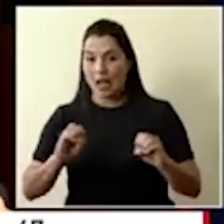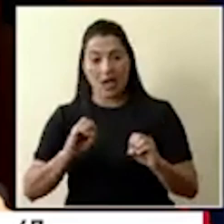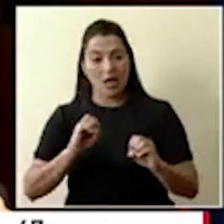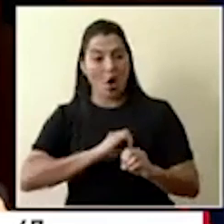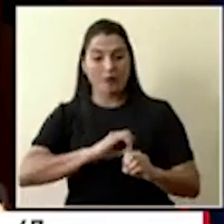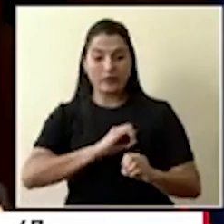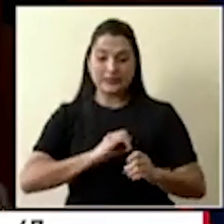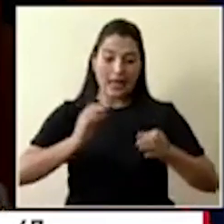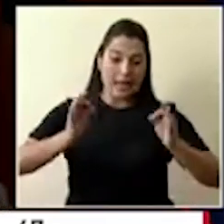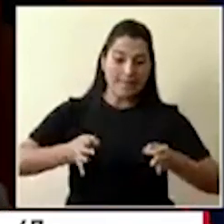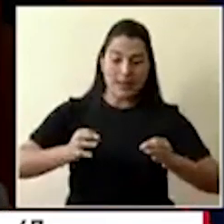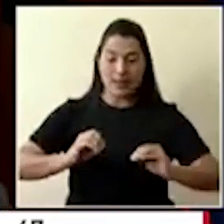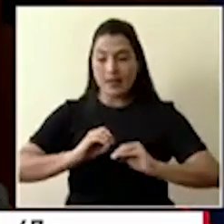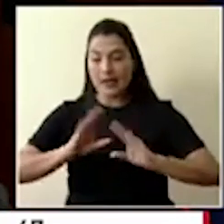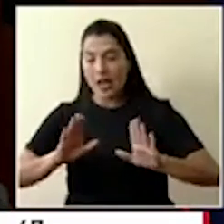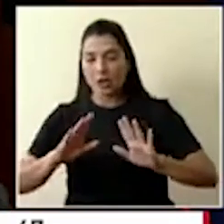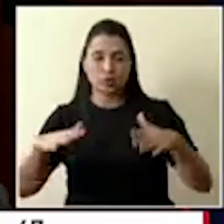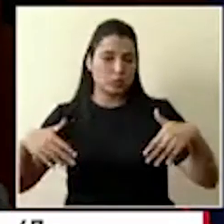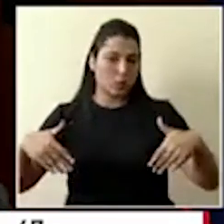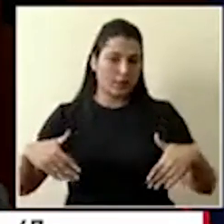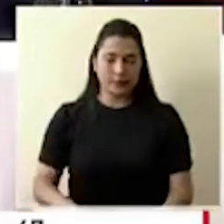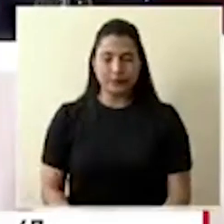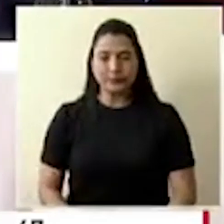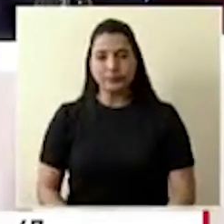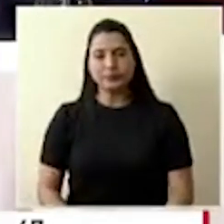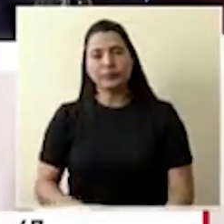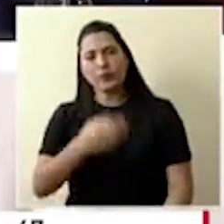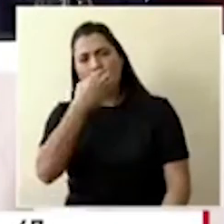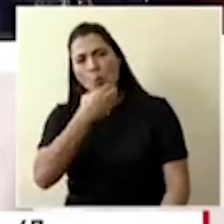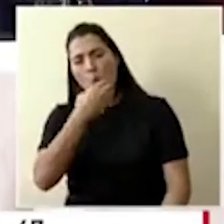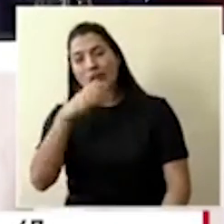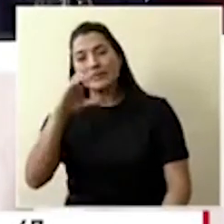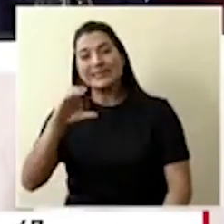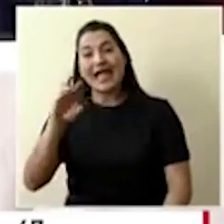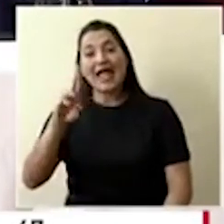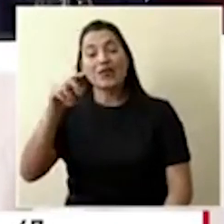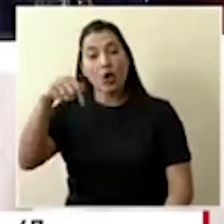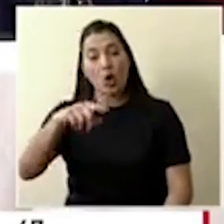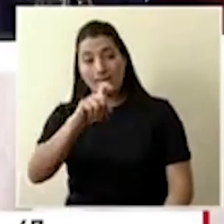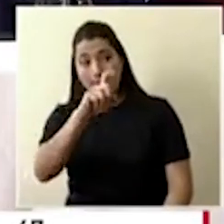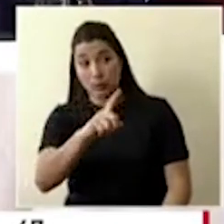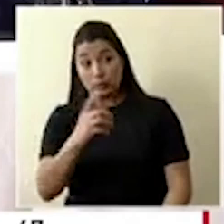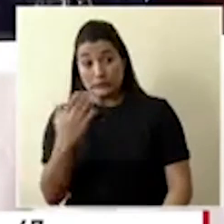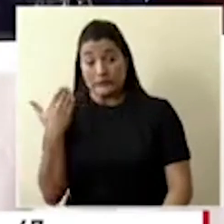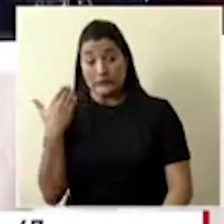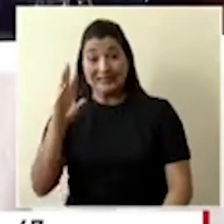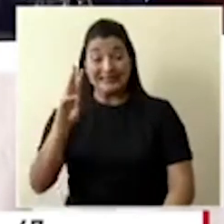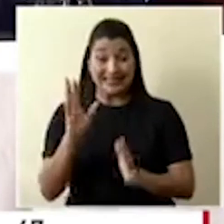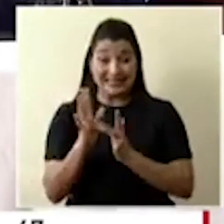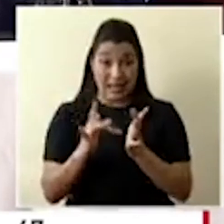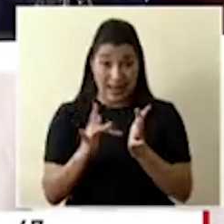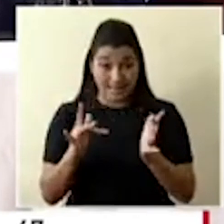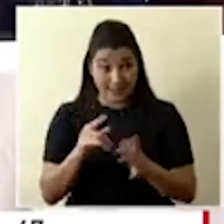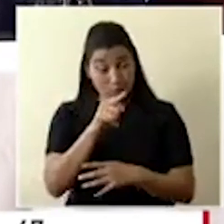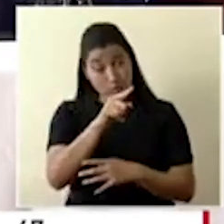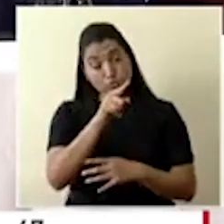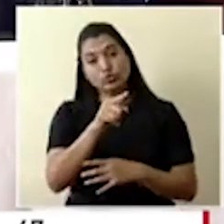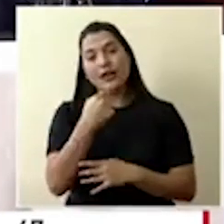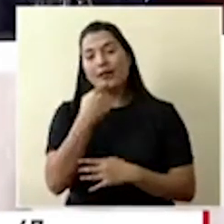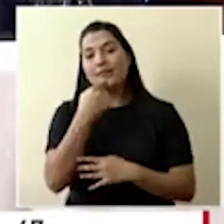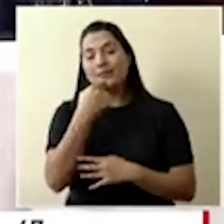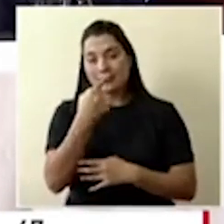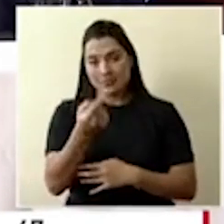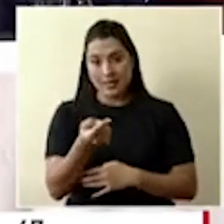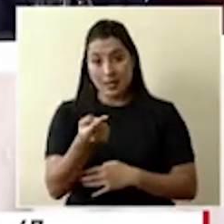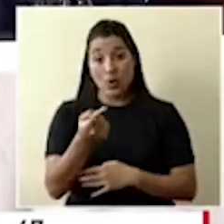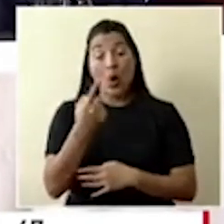explicado y bien claro al respecto. Don Román, CR hoy consulta. El pasado 6 de abril, don Román Macaya afirmó que para